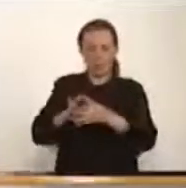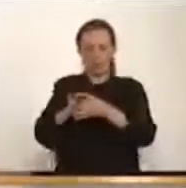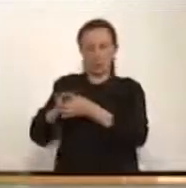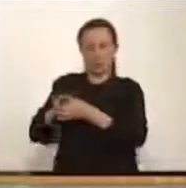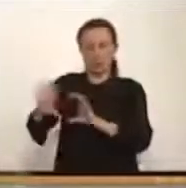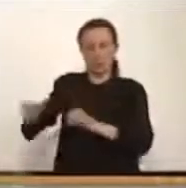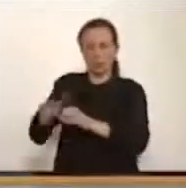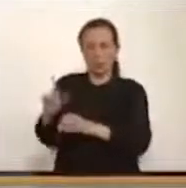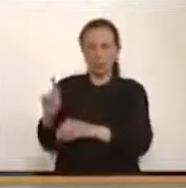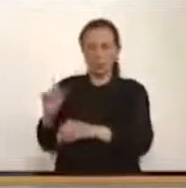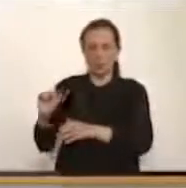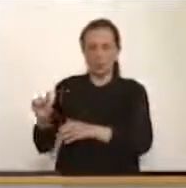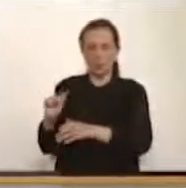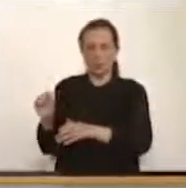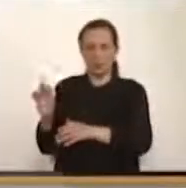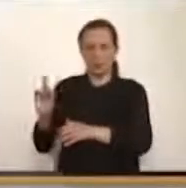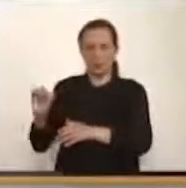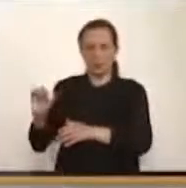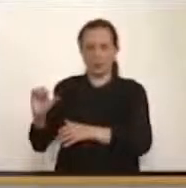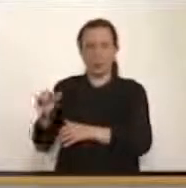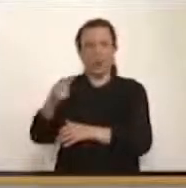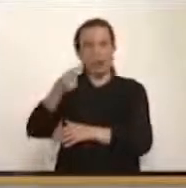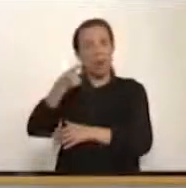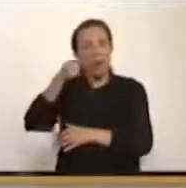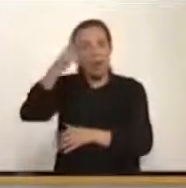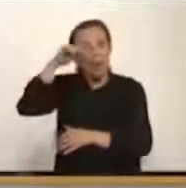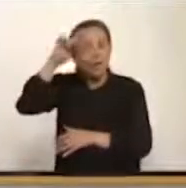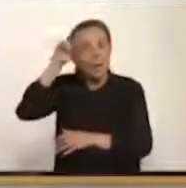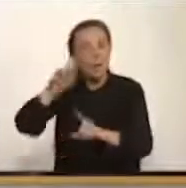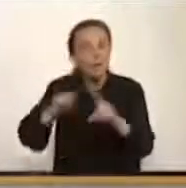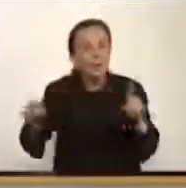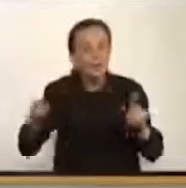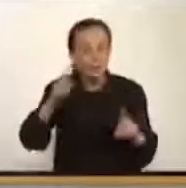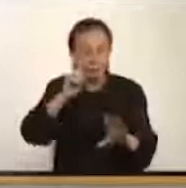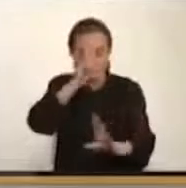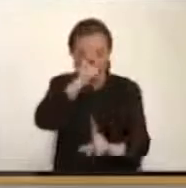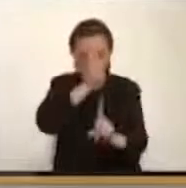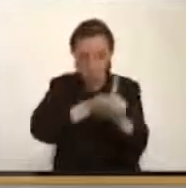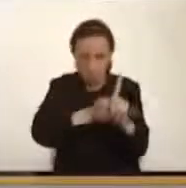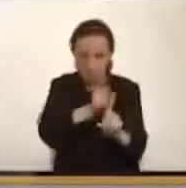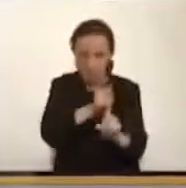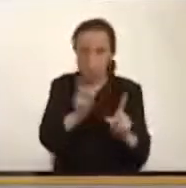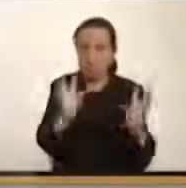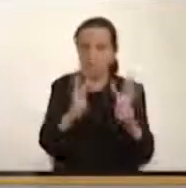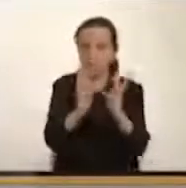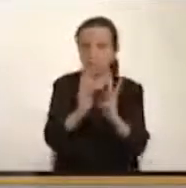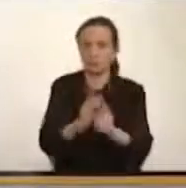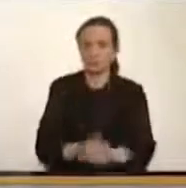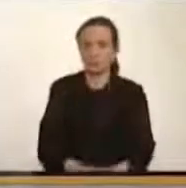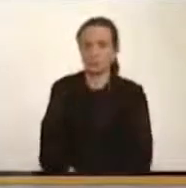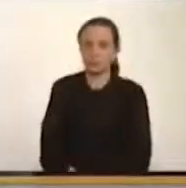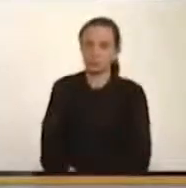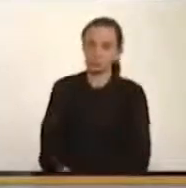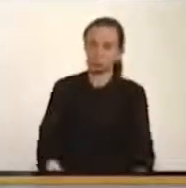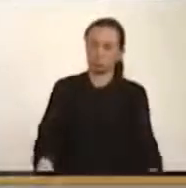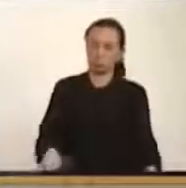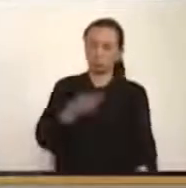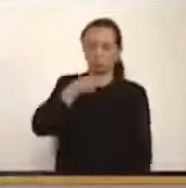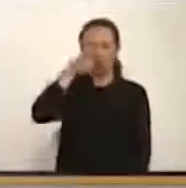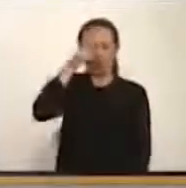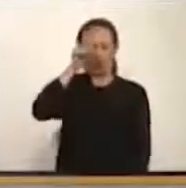Pero si la interpretación fuera distinta, honorables senadores. Si se dijera que la interpretación